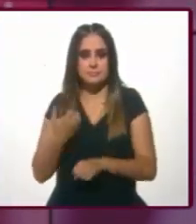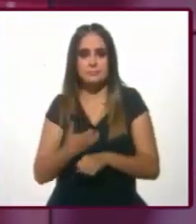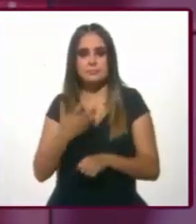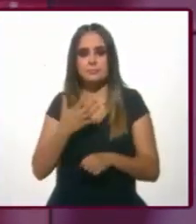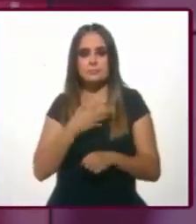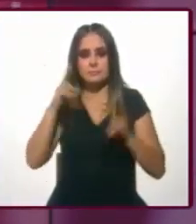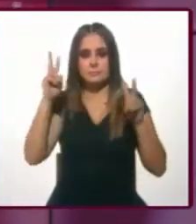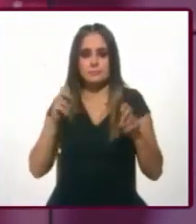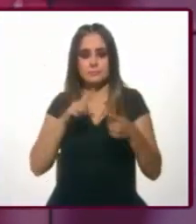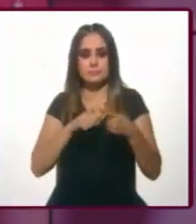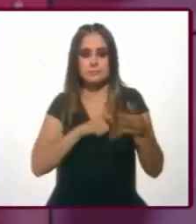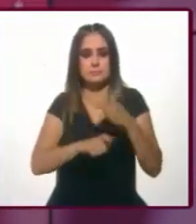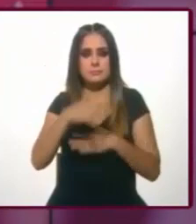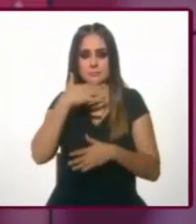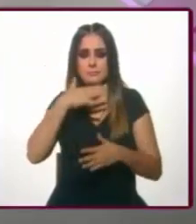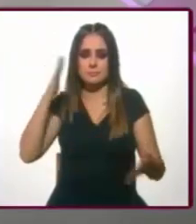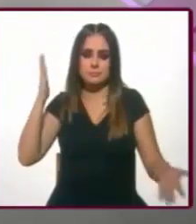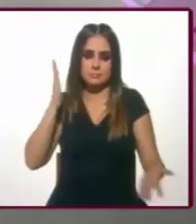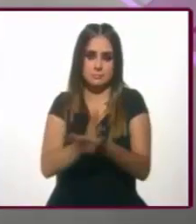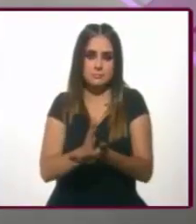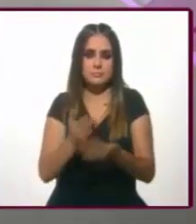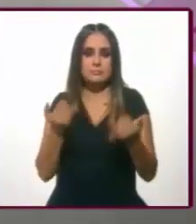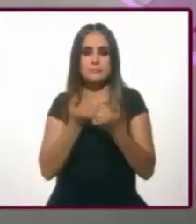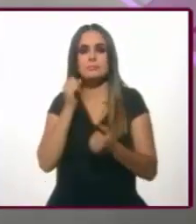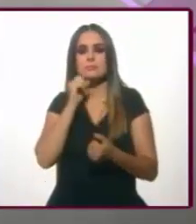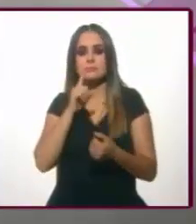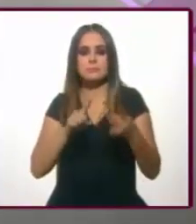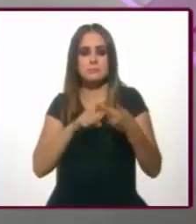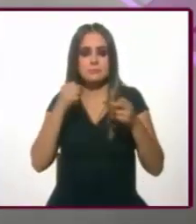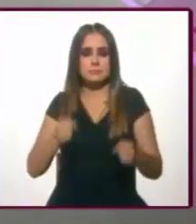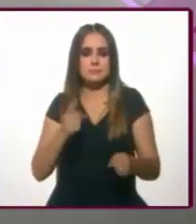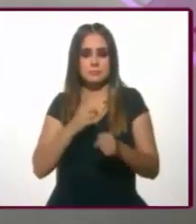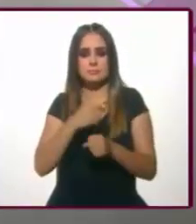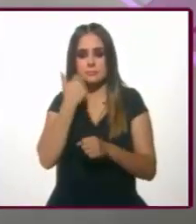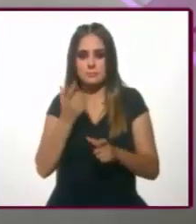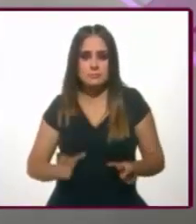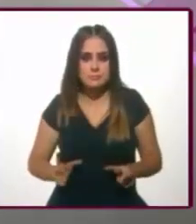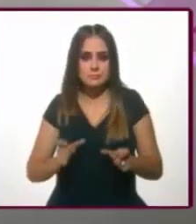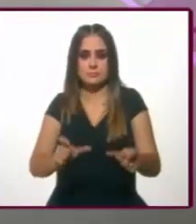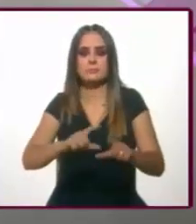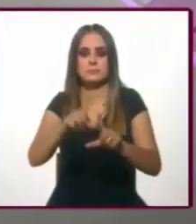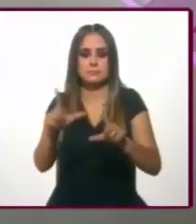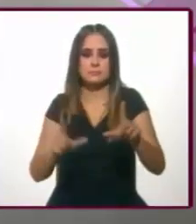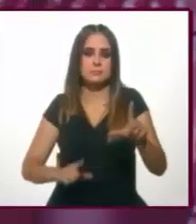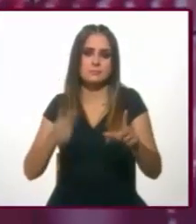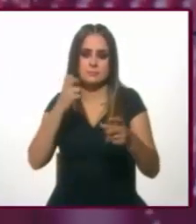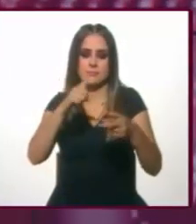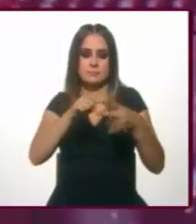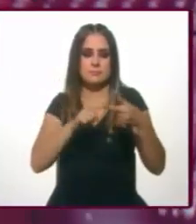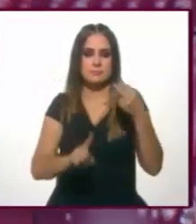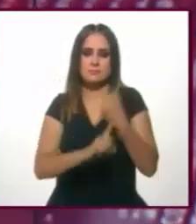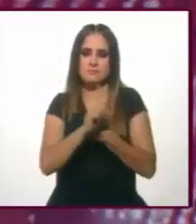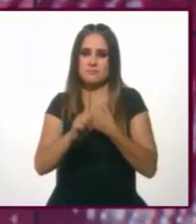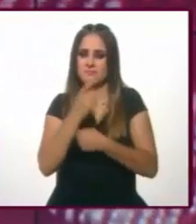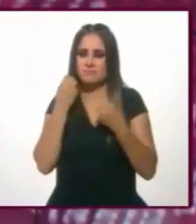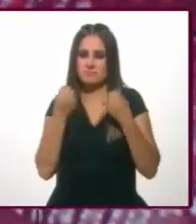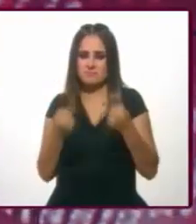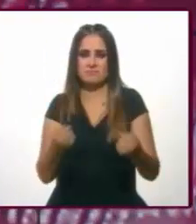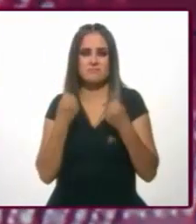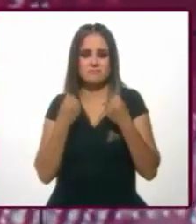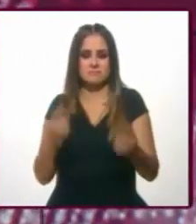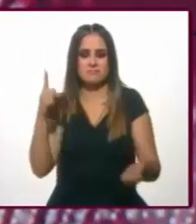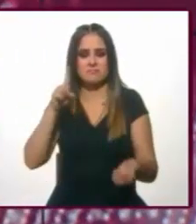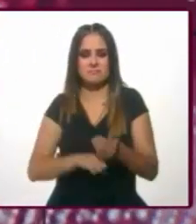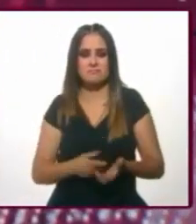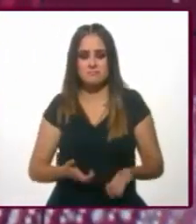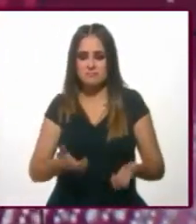el tema de la corrupción y se está también tomando mucho en cuenta el tema de la seguridad. Así lo que más está golpeando a la gente que cuando sale a la calle